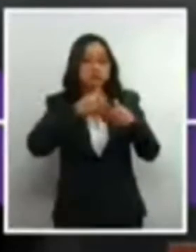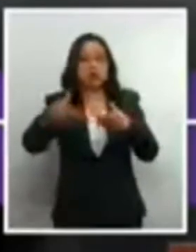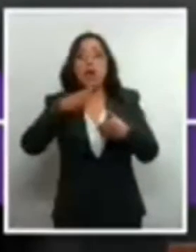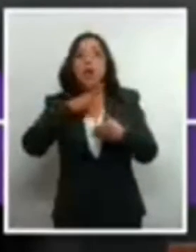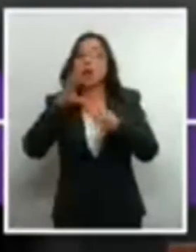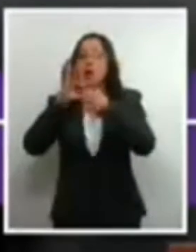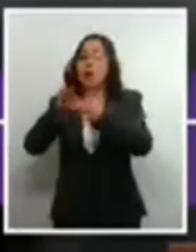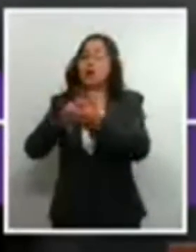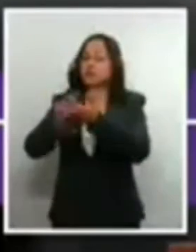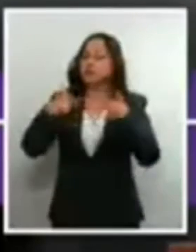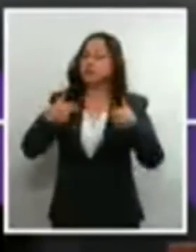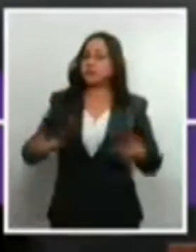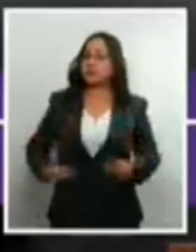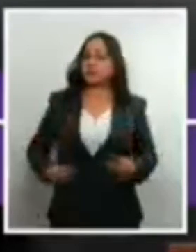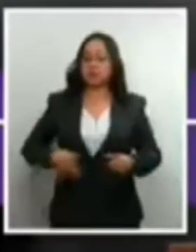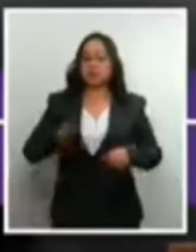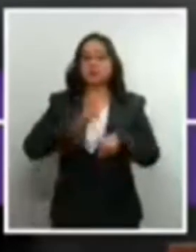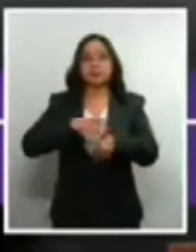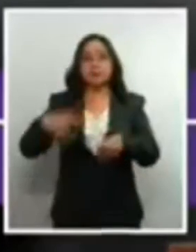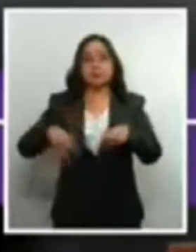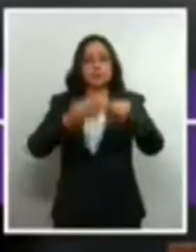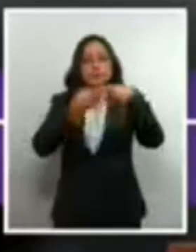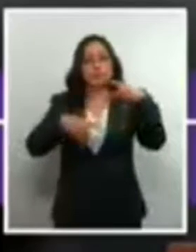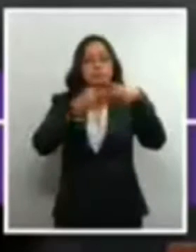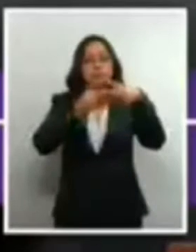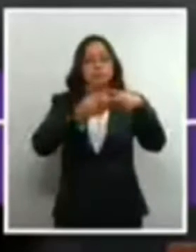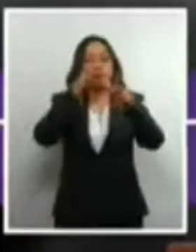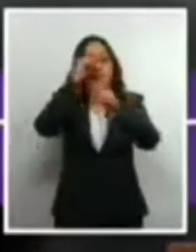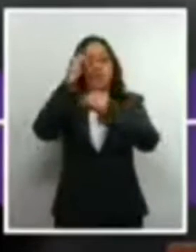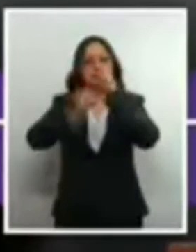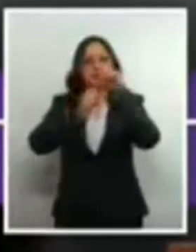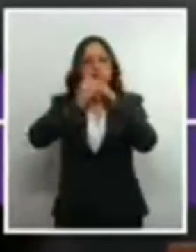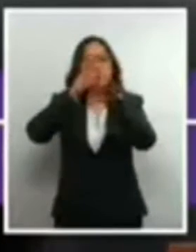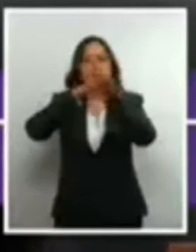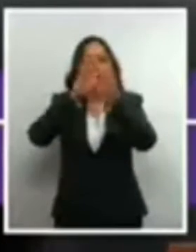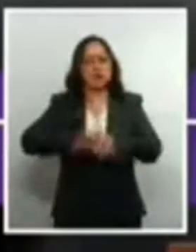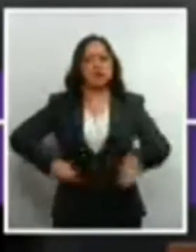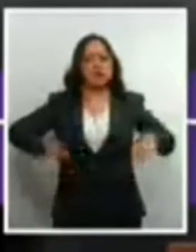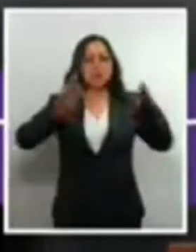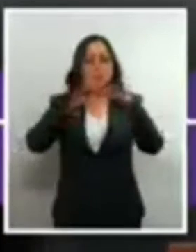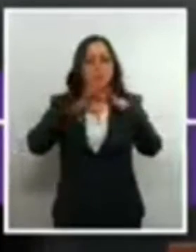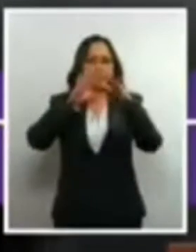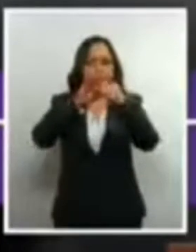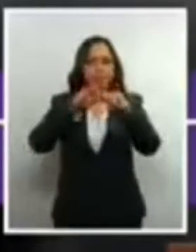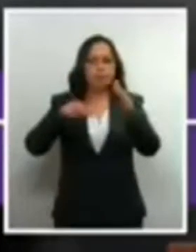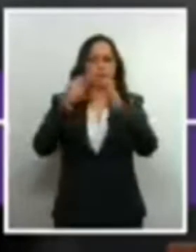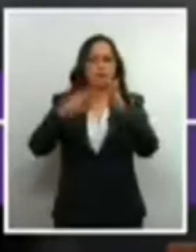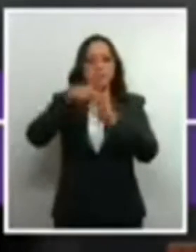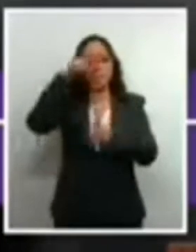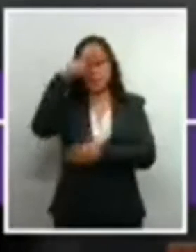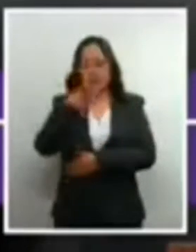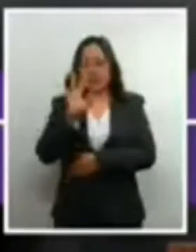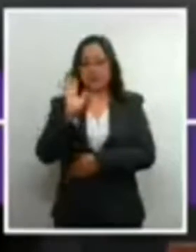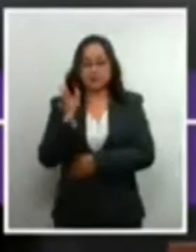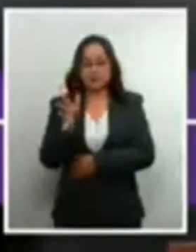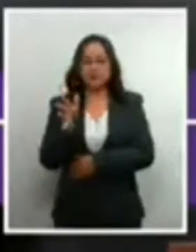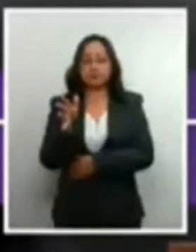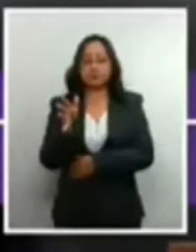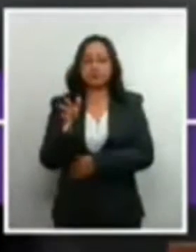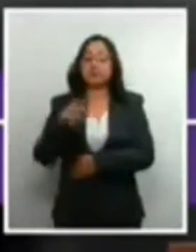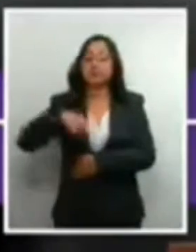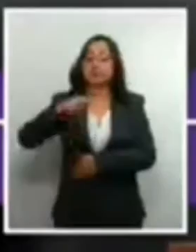A pesar también de constar en los tratados internacionales más importantes suscritos por México y que su